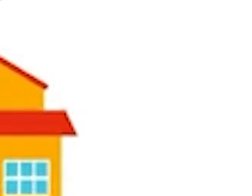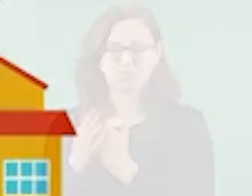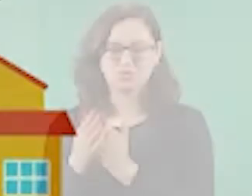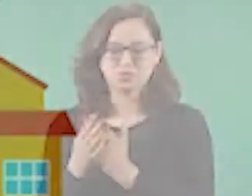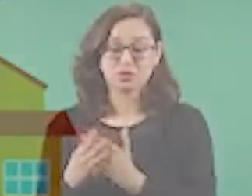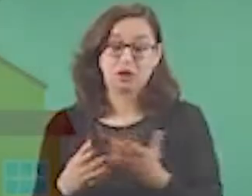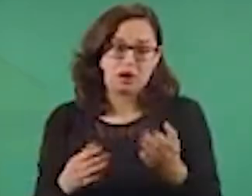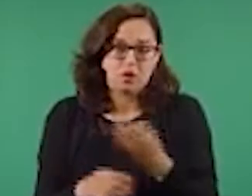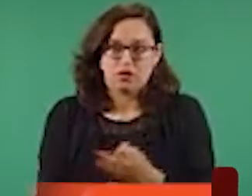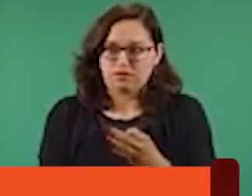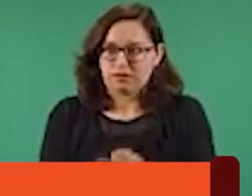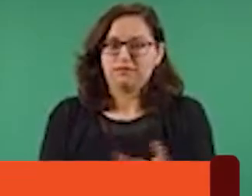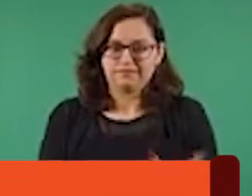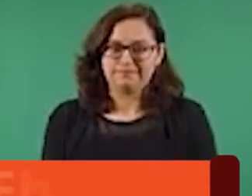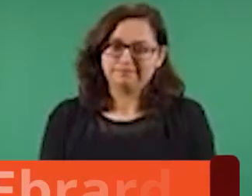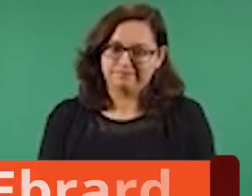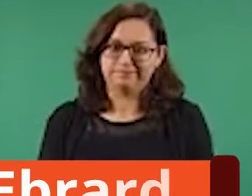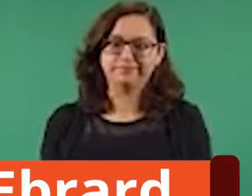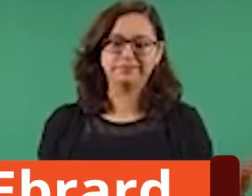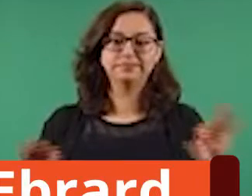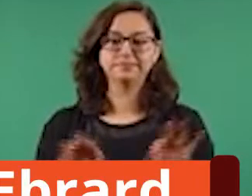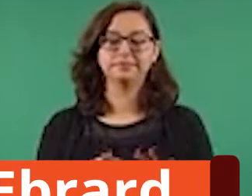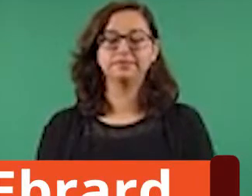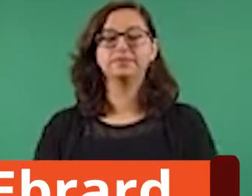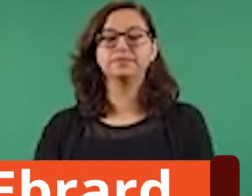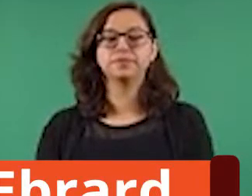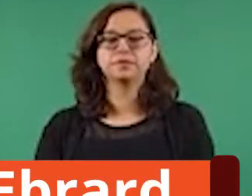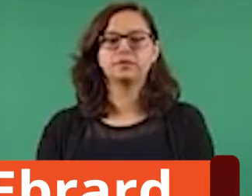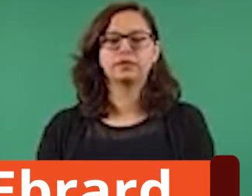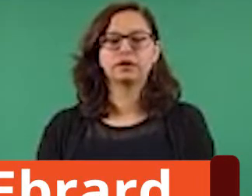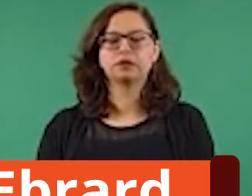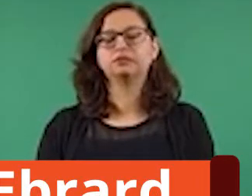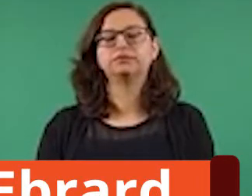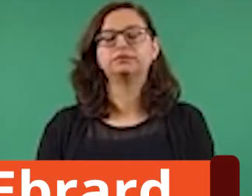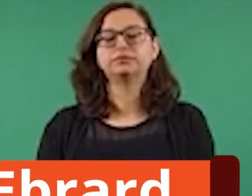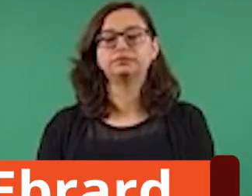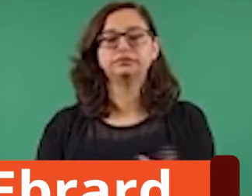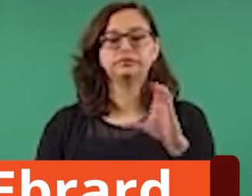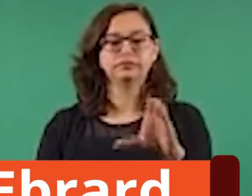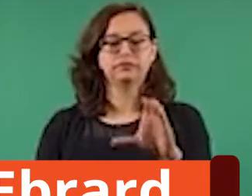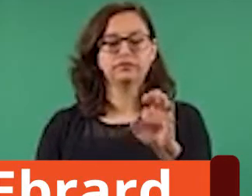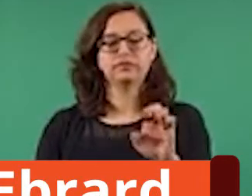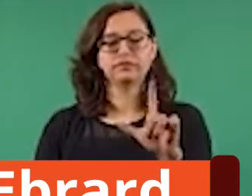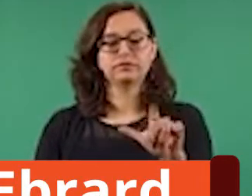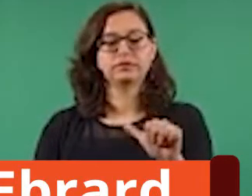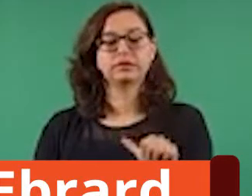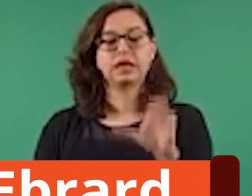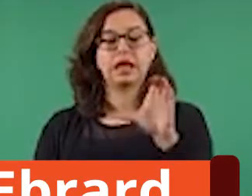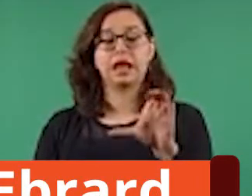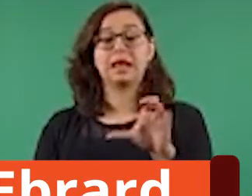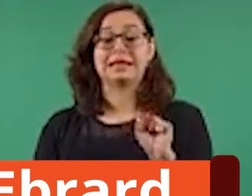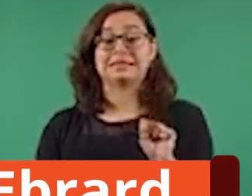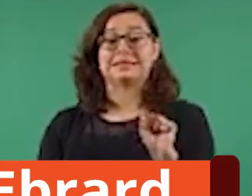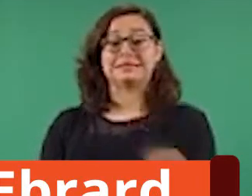que escuelas. La CELAC, como ustedes saben, nos reunimos, tenemos la cumbre el día sábado,